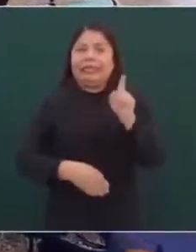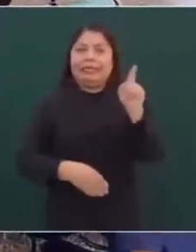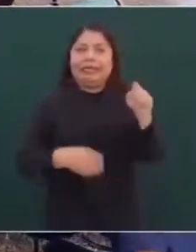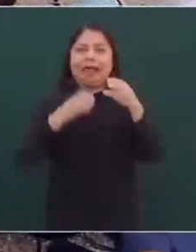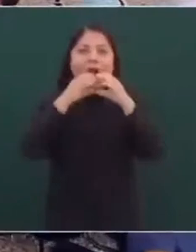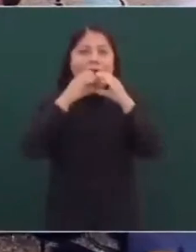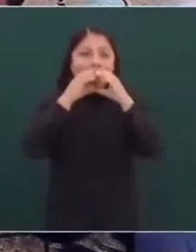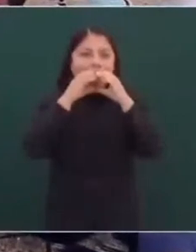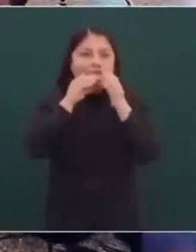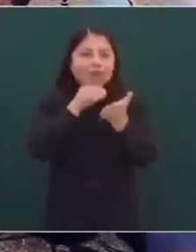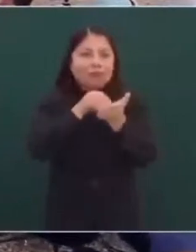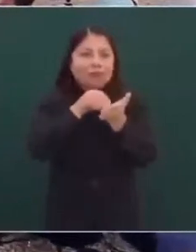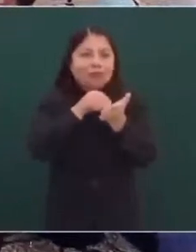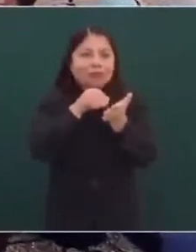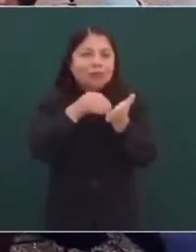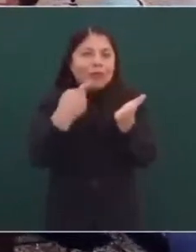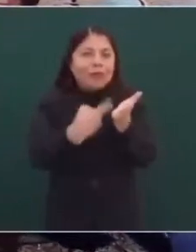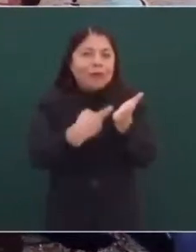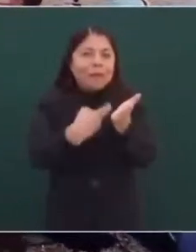feliz.